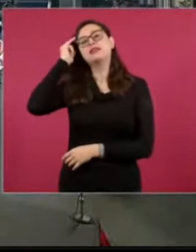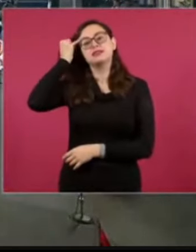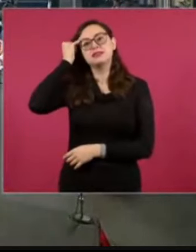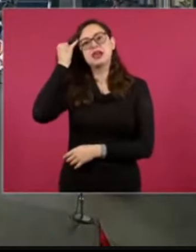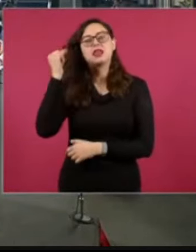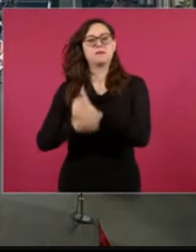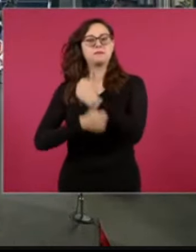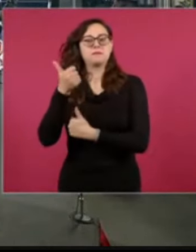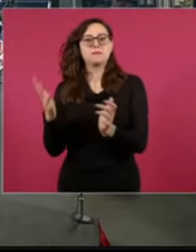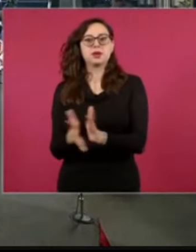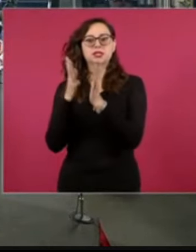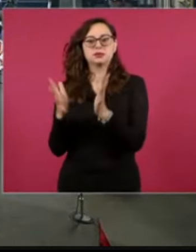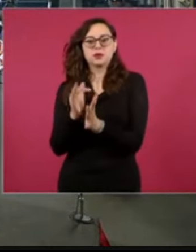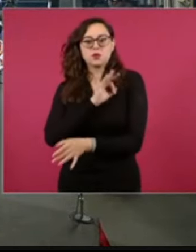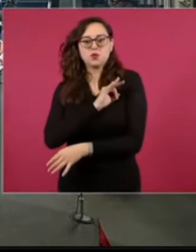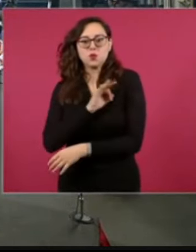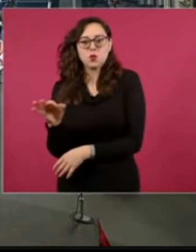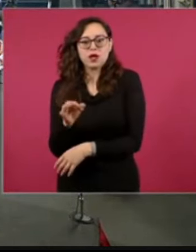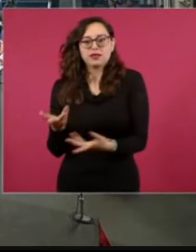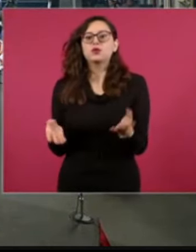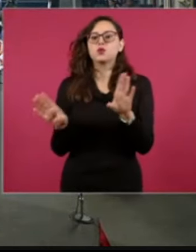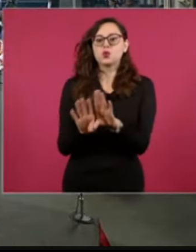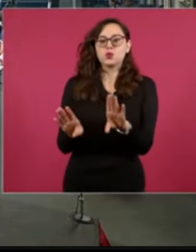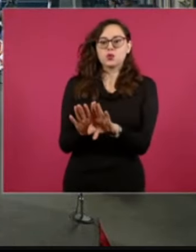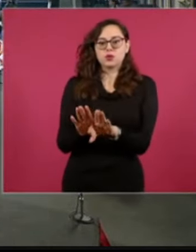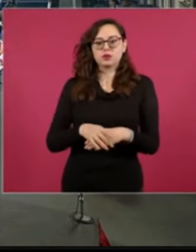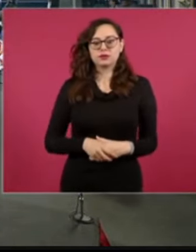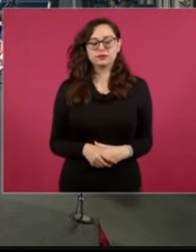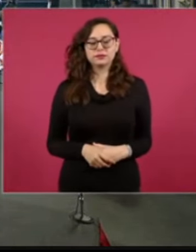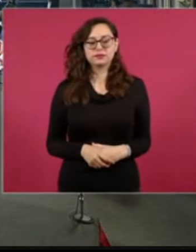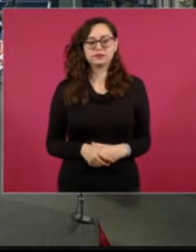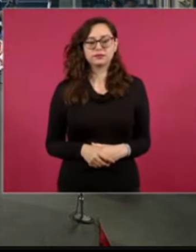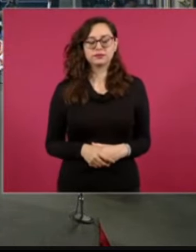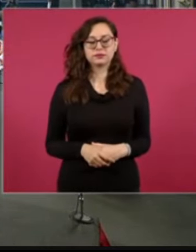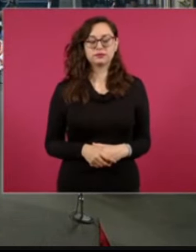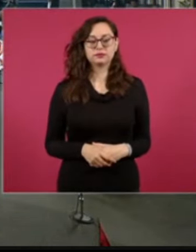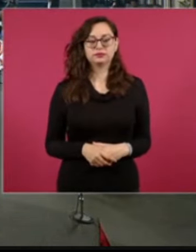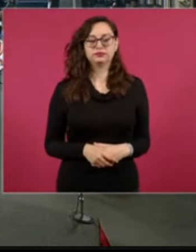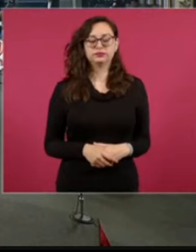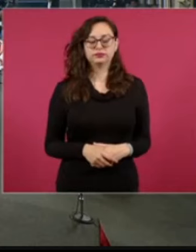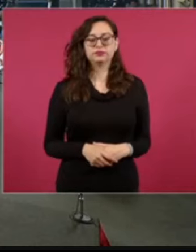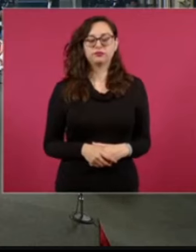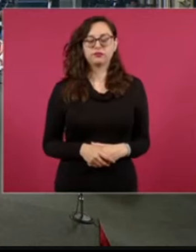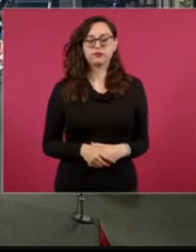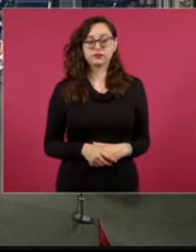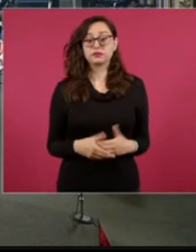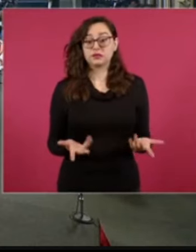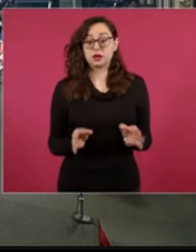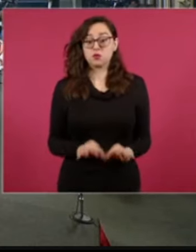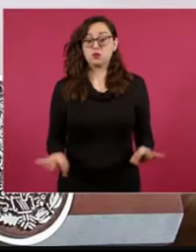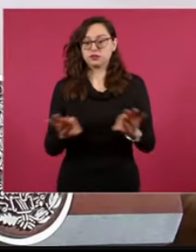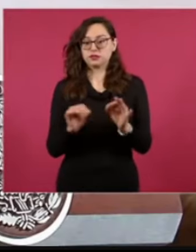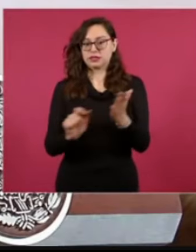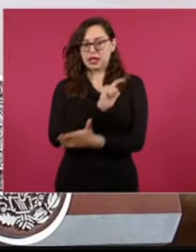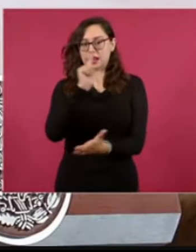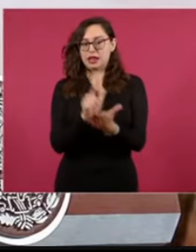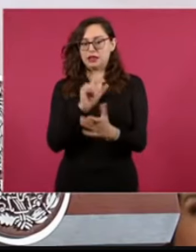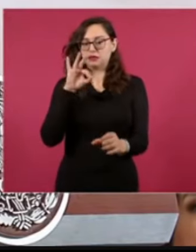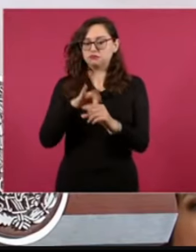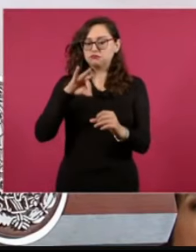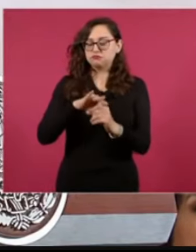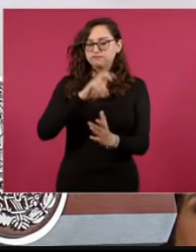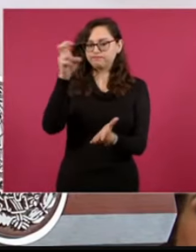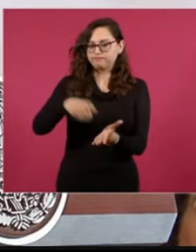que ni una mosca se paraban ahí. Hoy el presidente informa que ya ese aeropuerto es autosuficiente